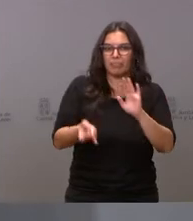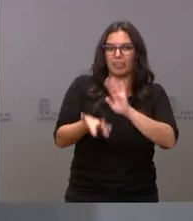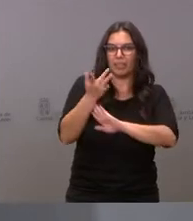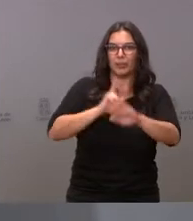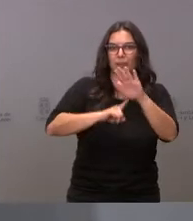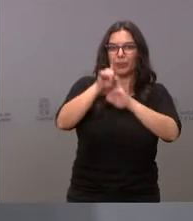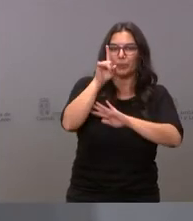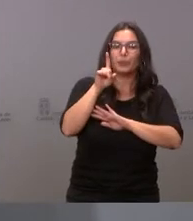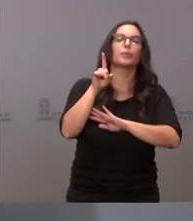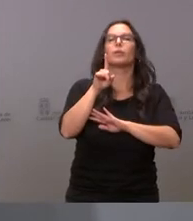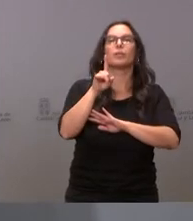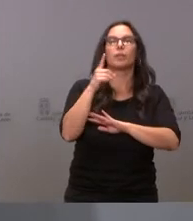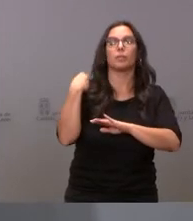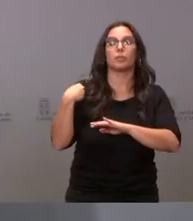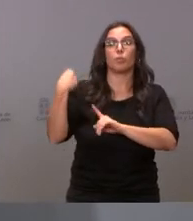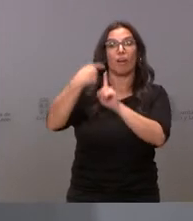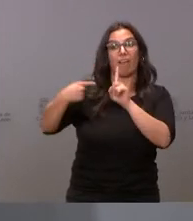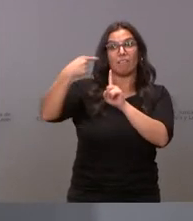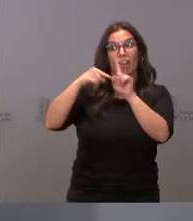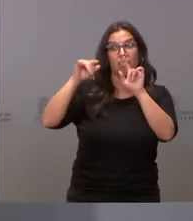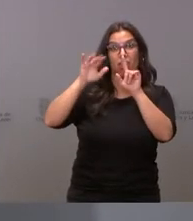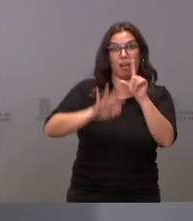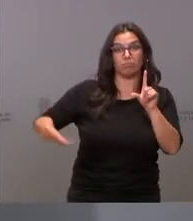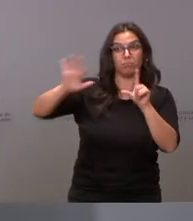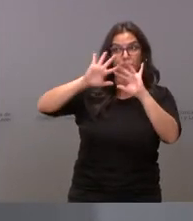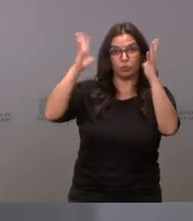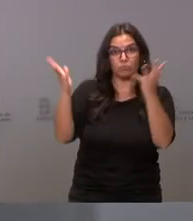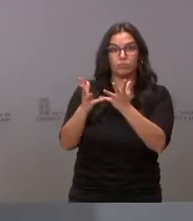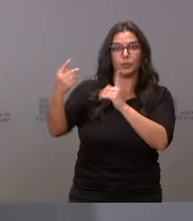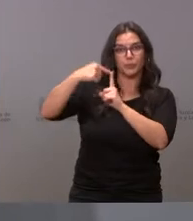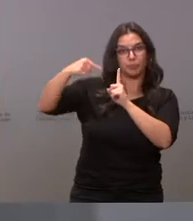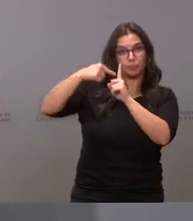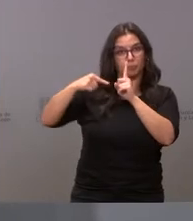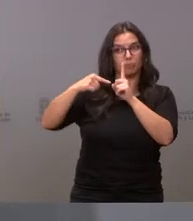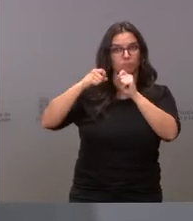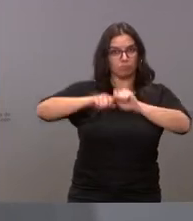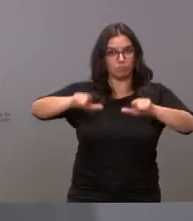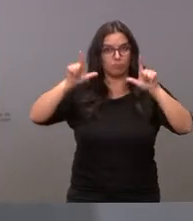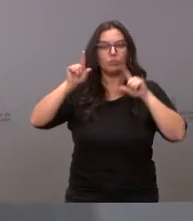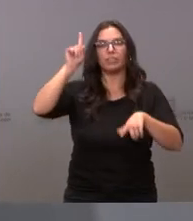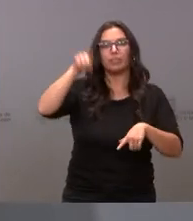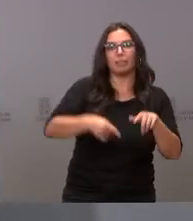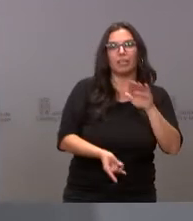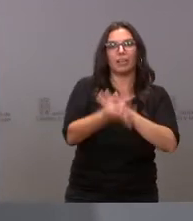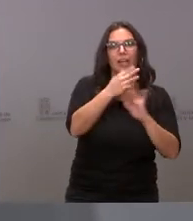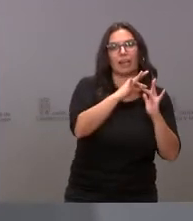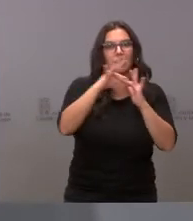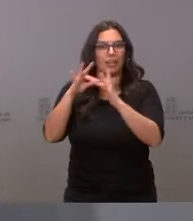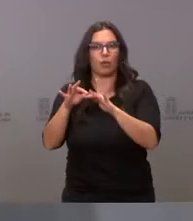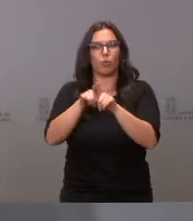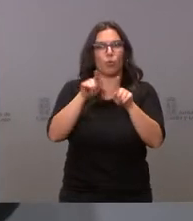nuestro ecosistema de automoción como referencia a nivel nacional internacional y generar liderazgo reputacional